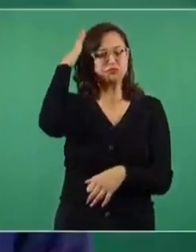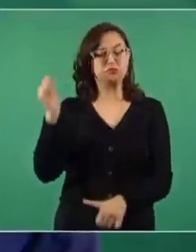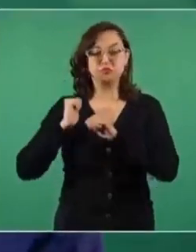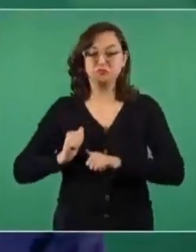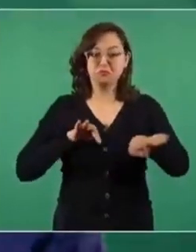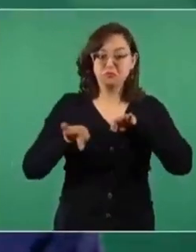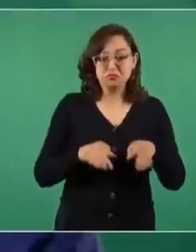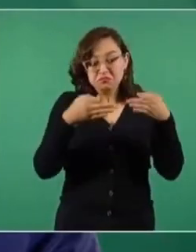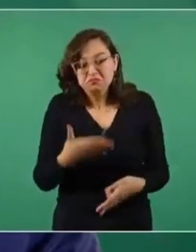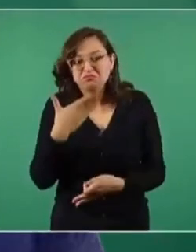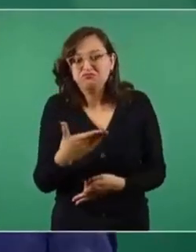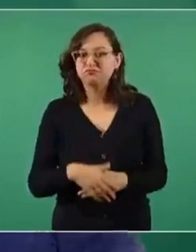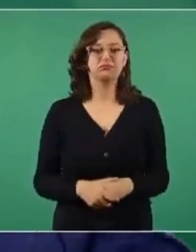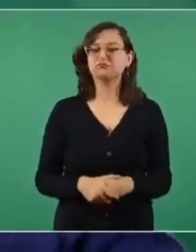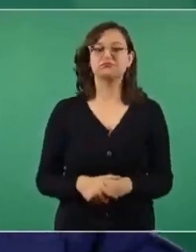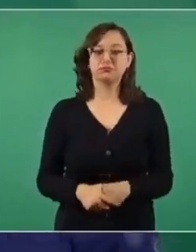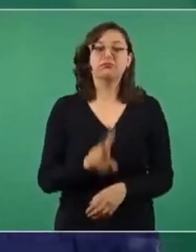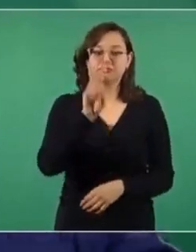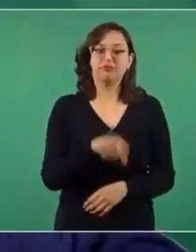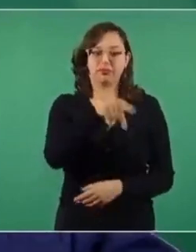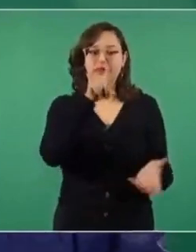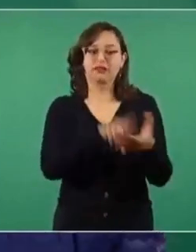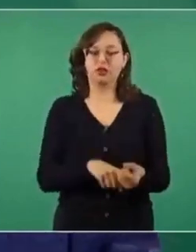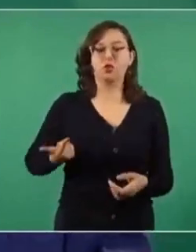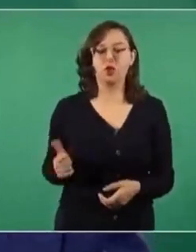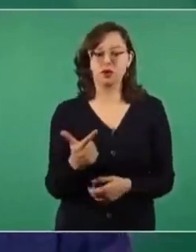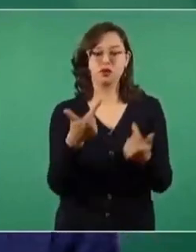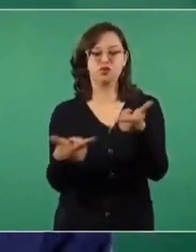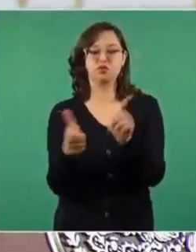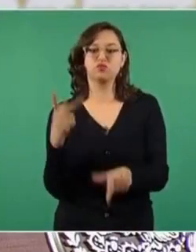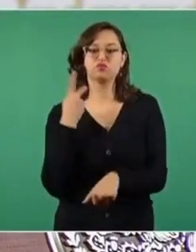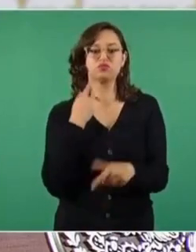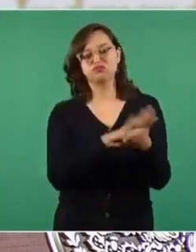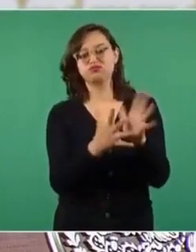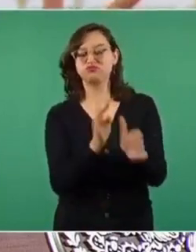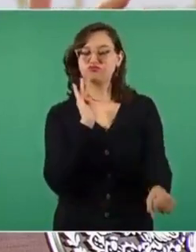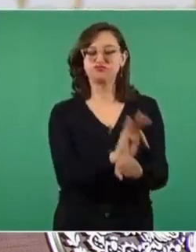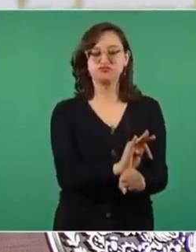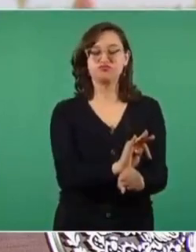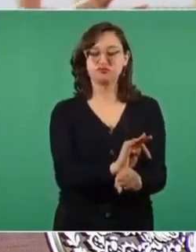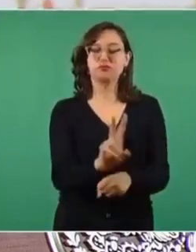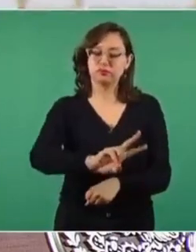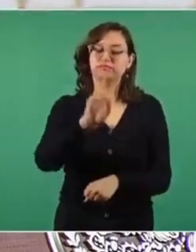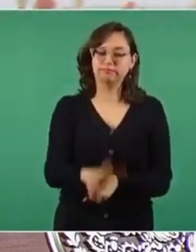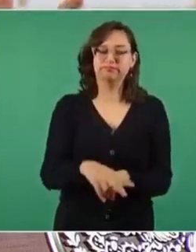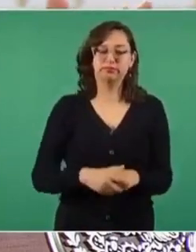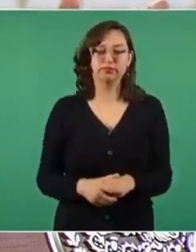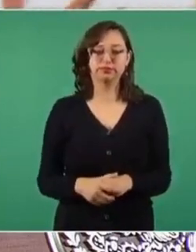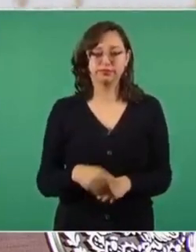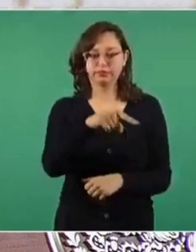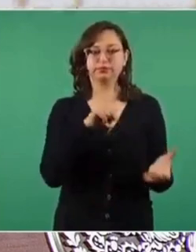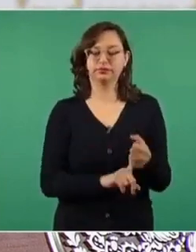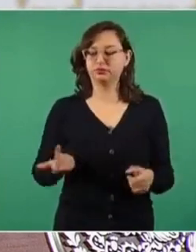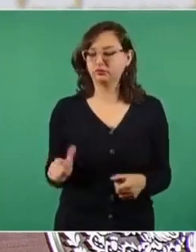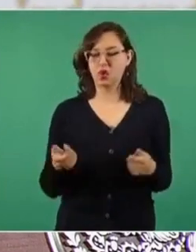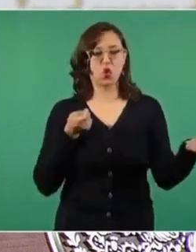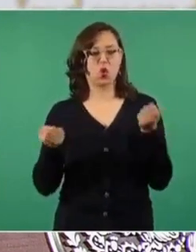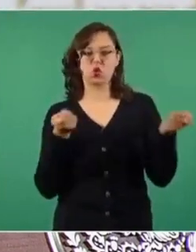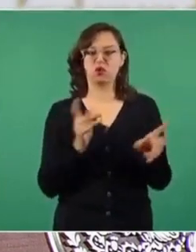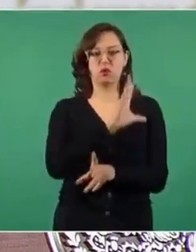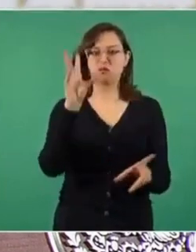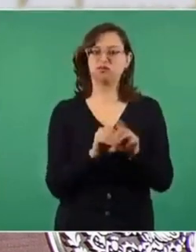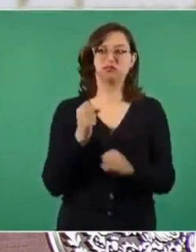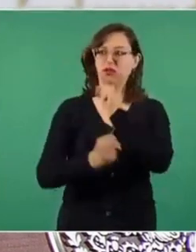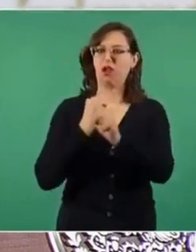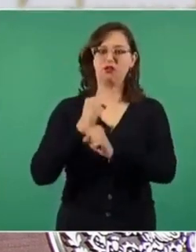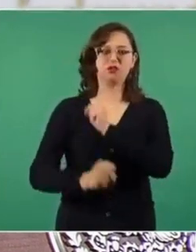y que en efecto lo están protegiendo grupos políticos, los que predominan en Guanajuato, los que han gobernado